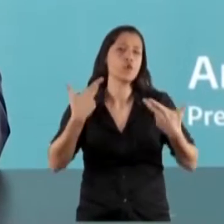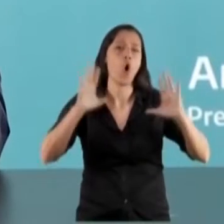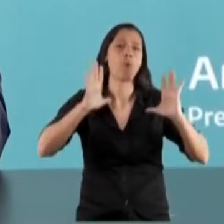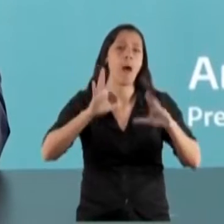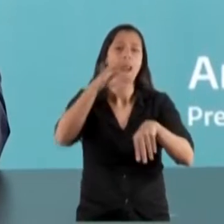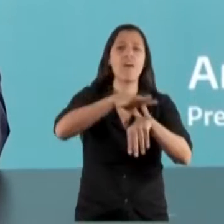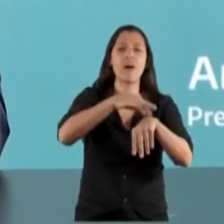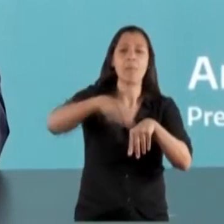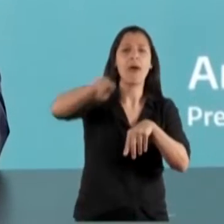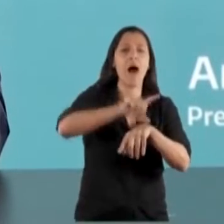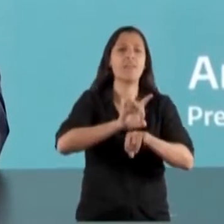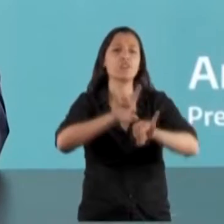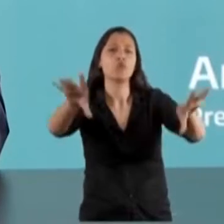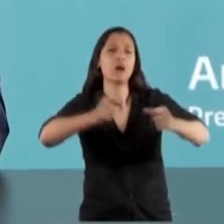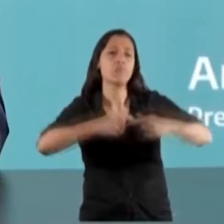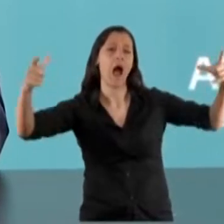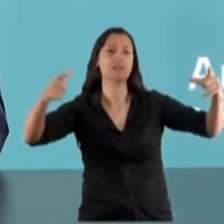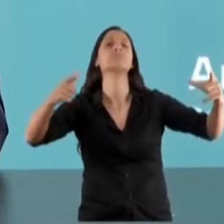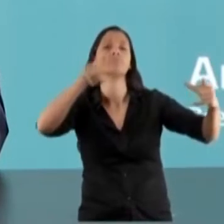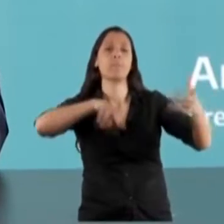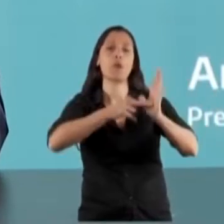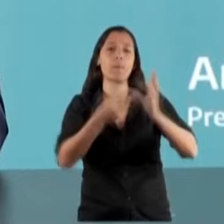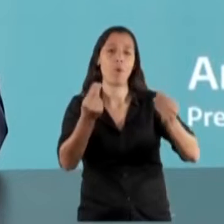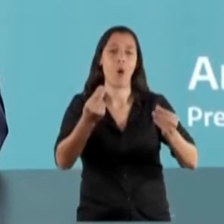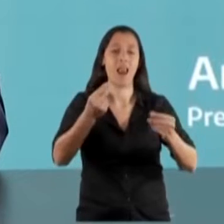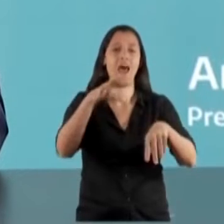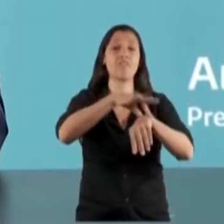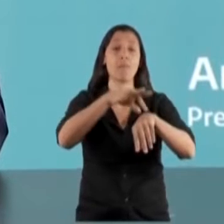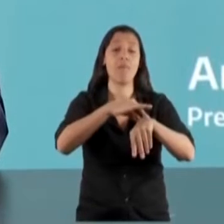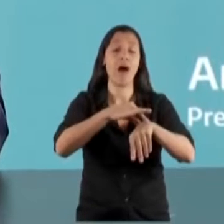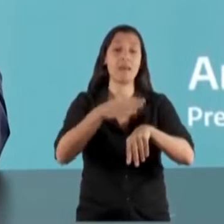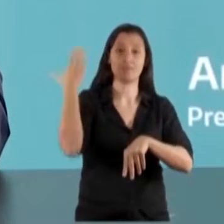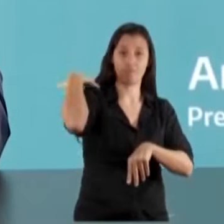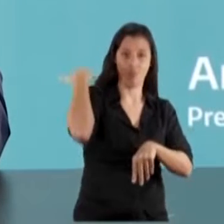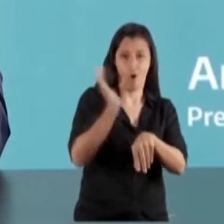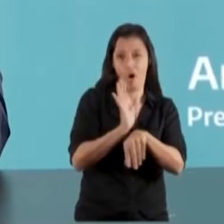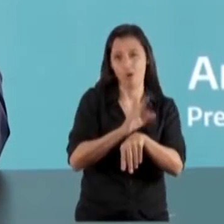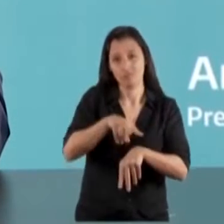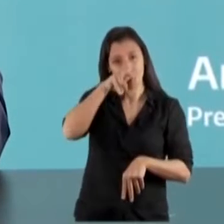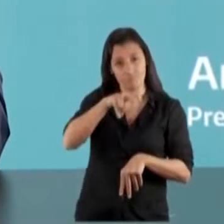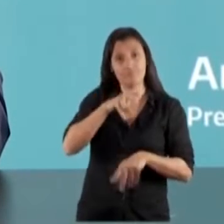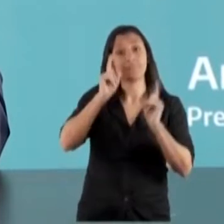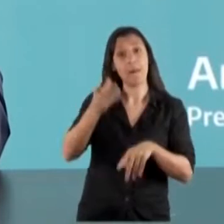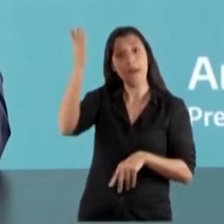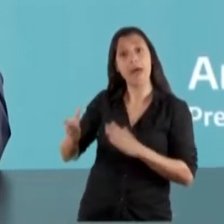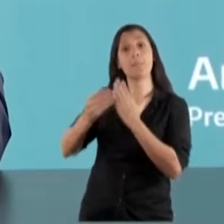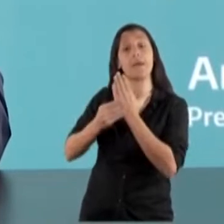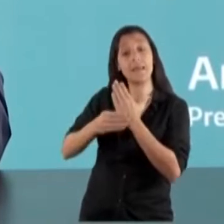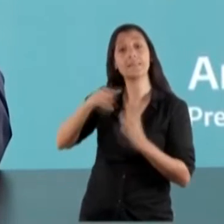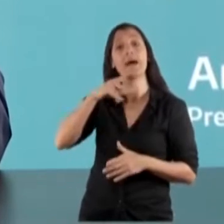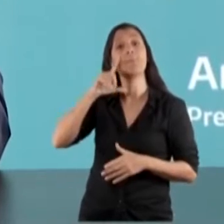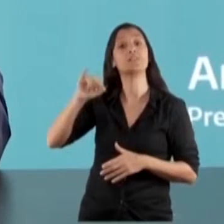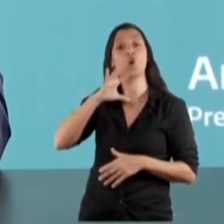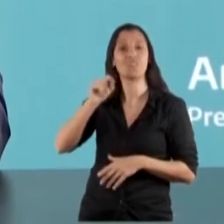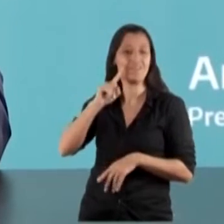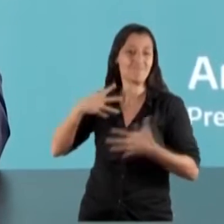enfermedades, fundamentalmente las respiratorias. Y en este caso, la Ministra Bisotti también hizo un